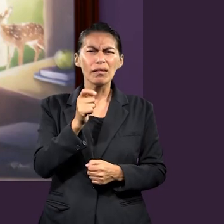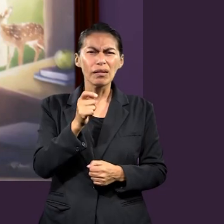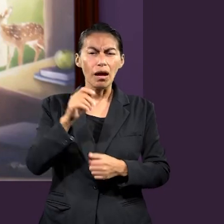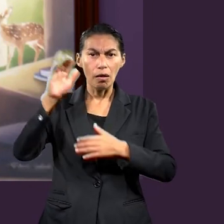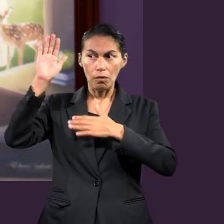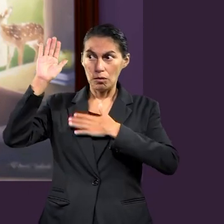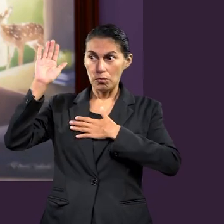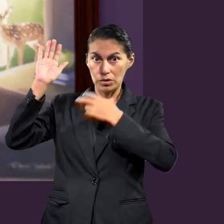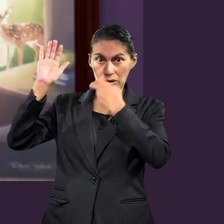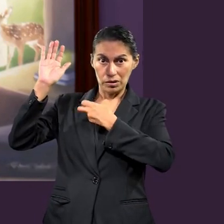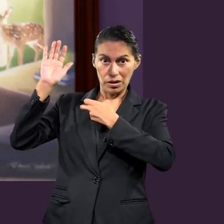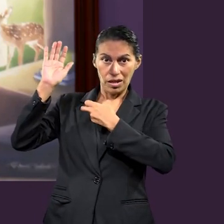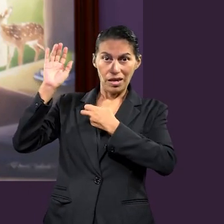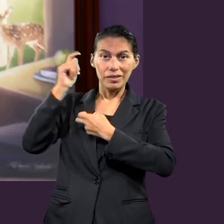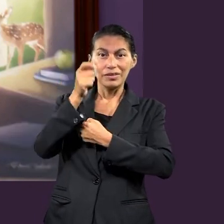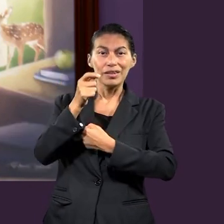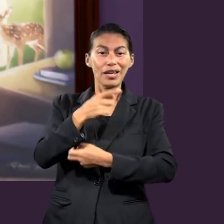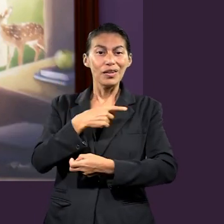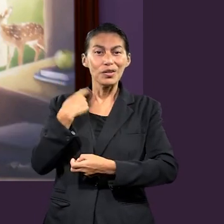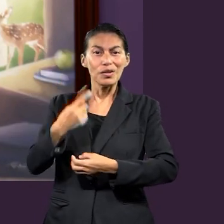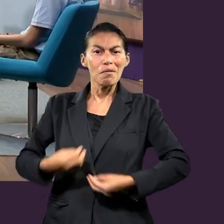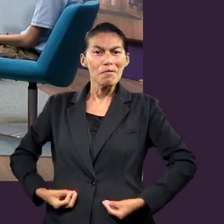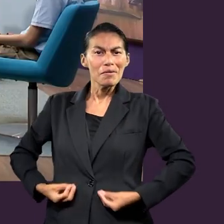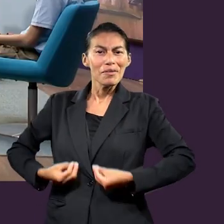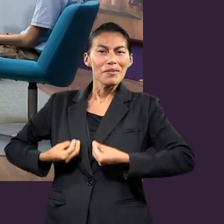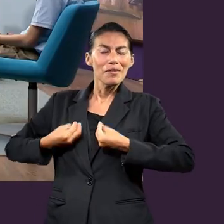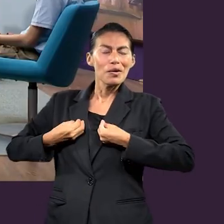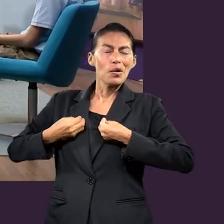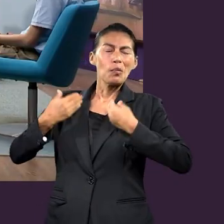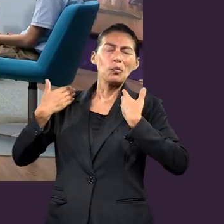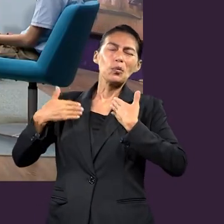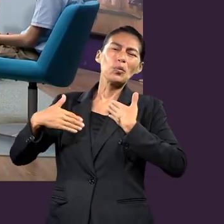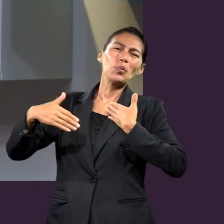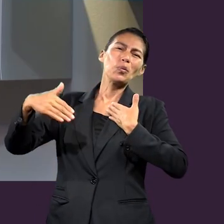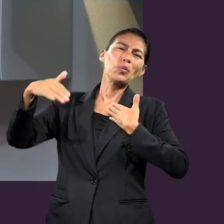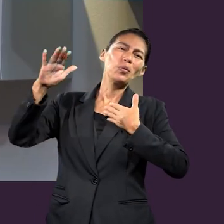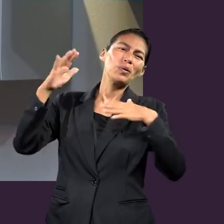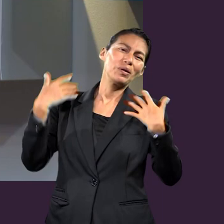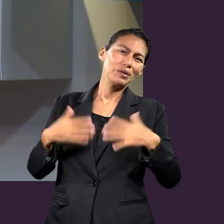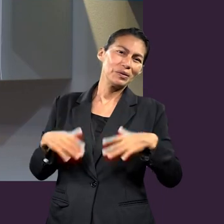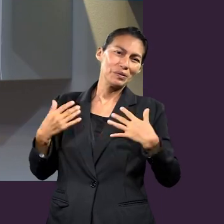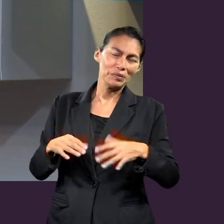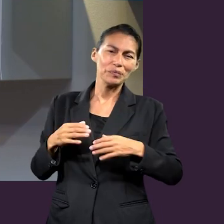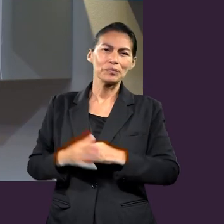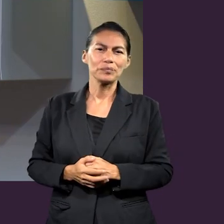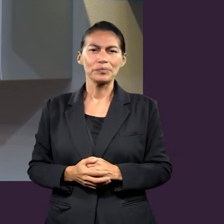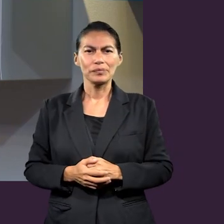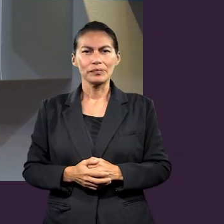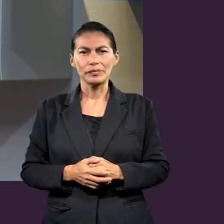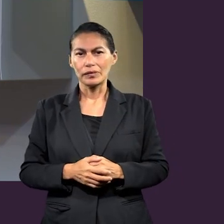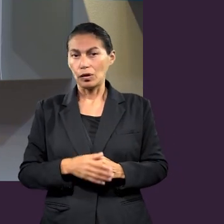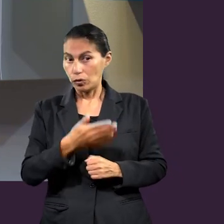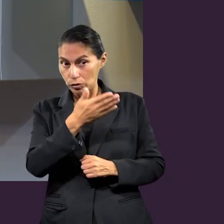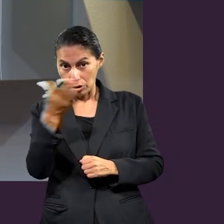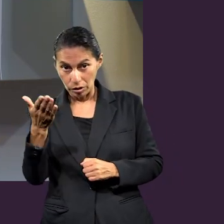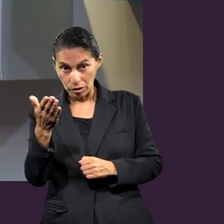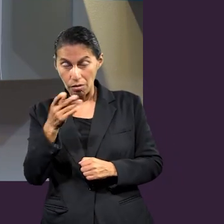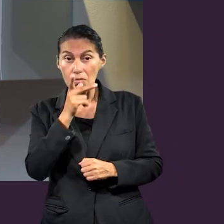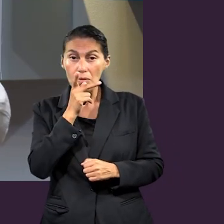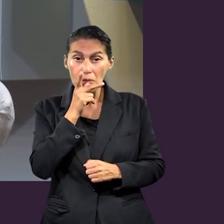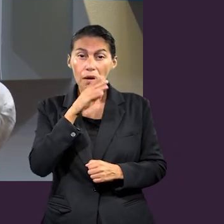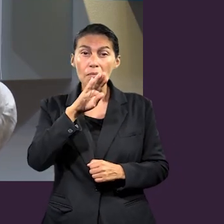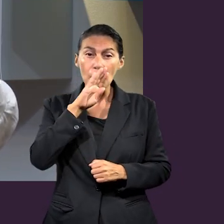es que vamos a tener larga vida. O es el primer mandamiento con una promesa. Y dice,